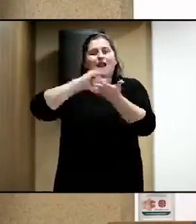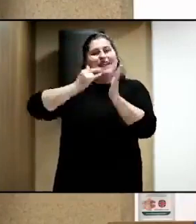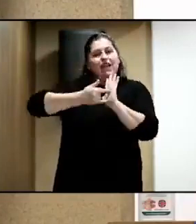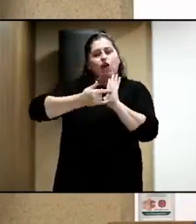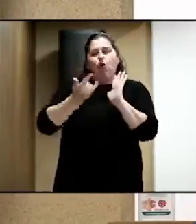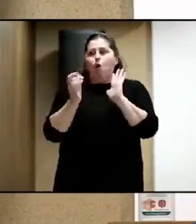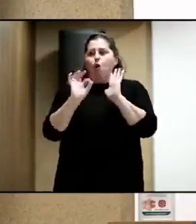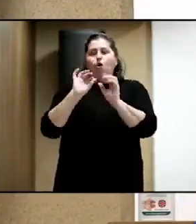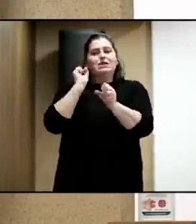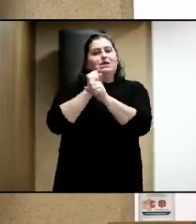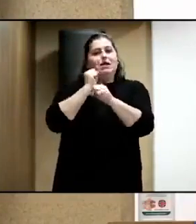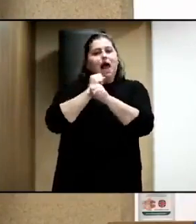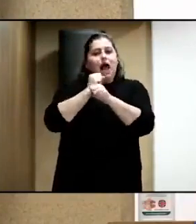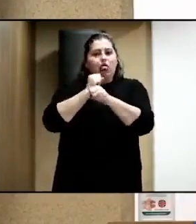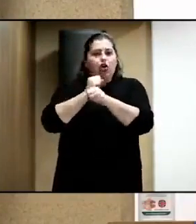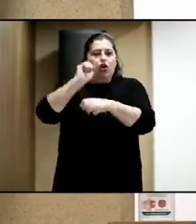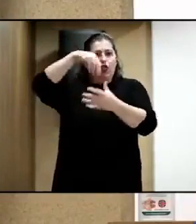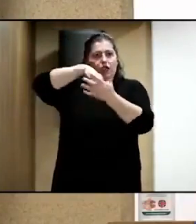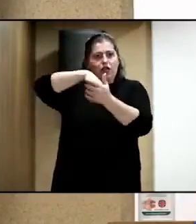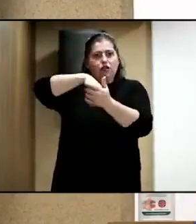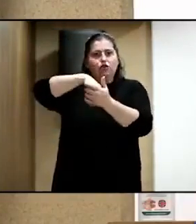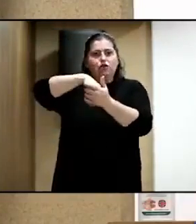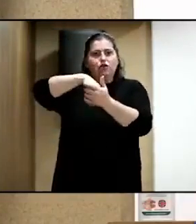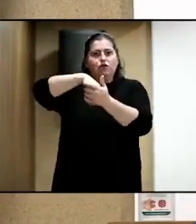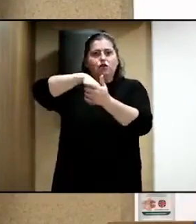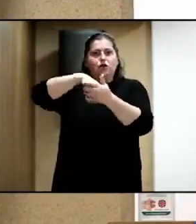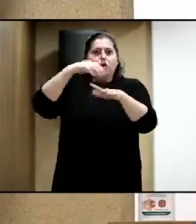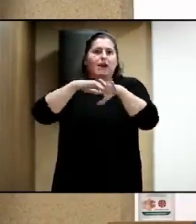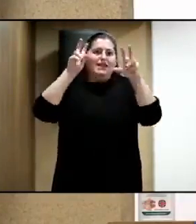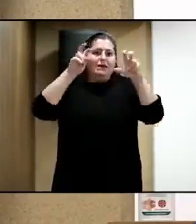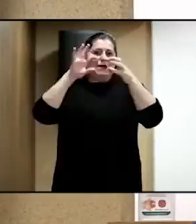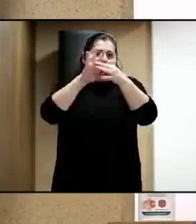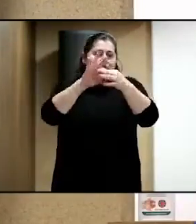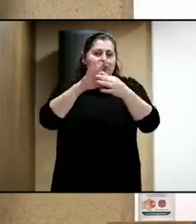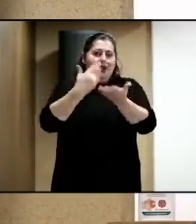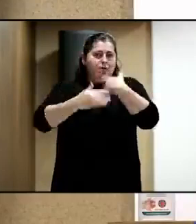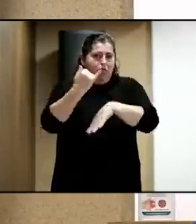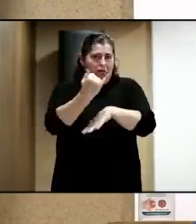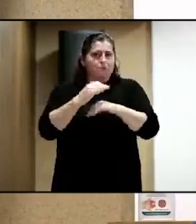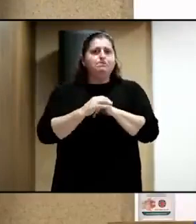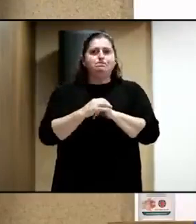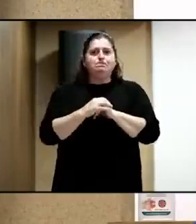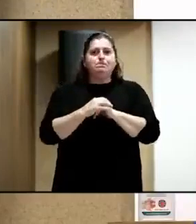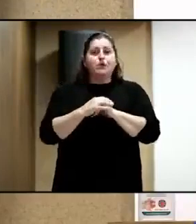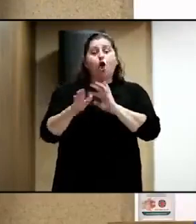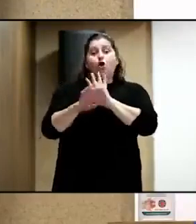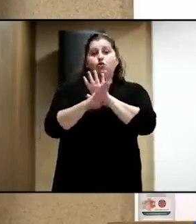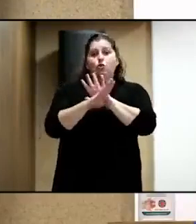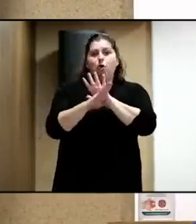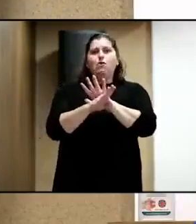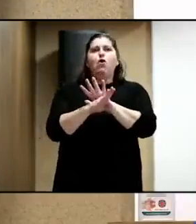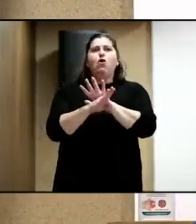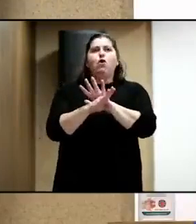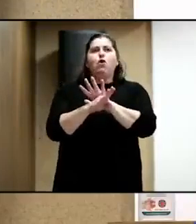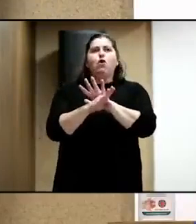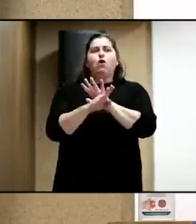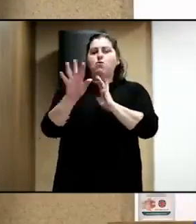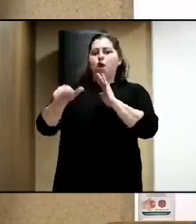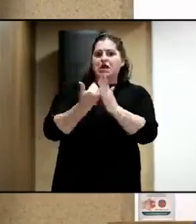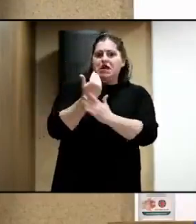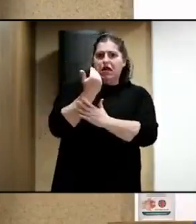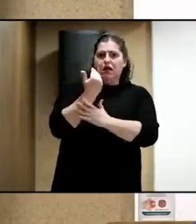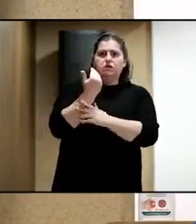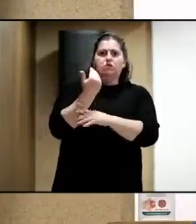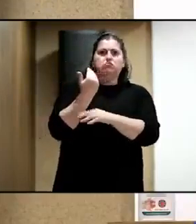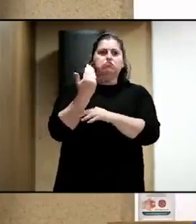trabajador, ¿no? Por la discapacidad, ¿no? Continuaremos por la mañana